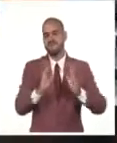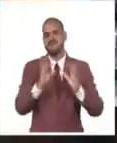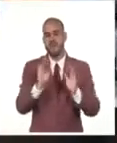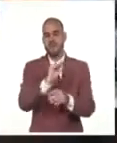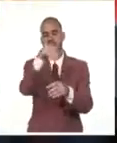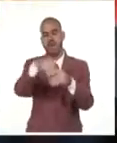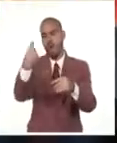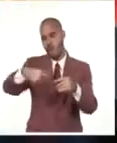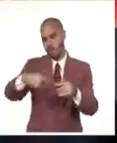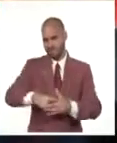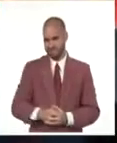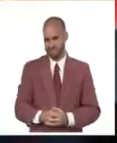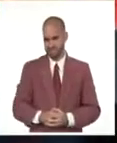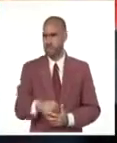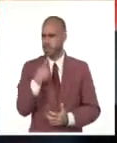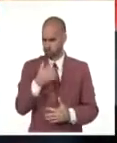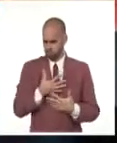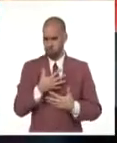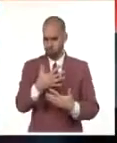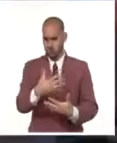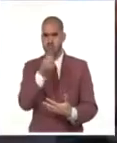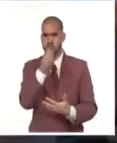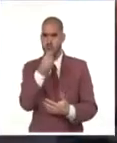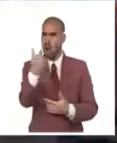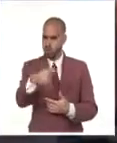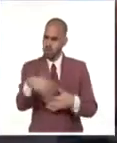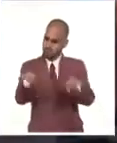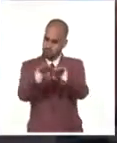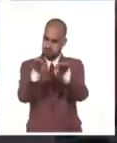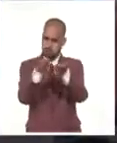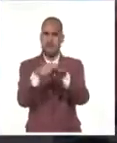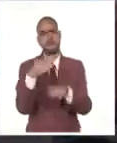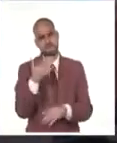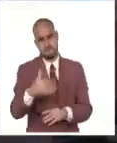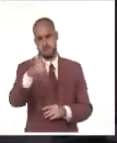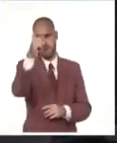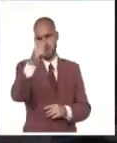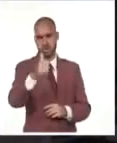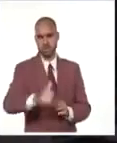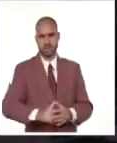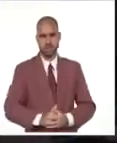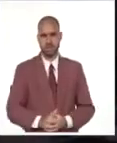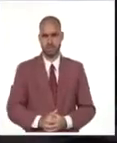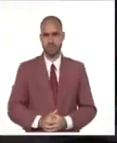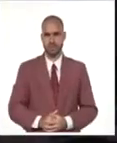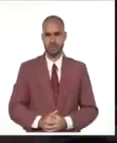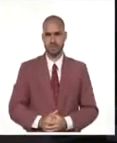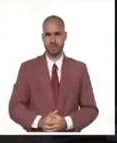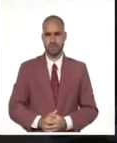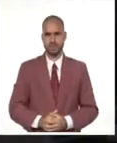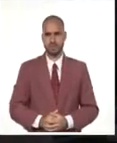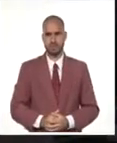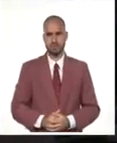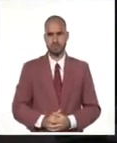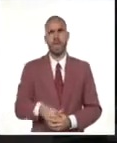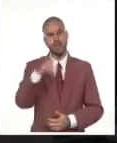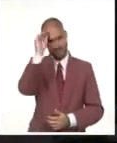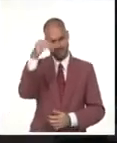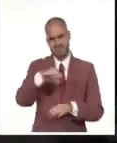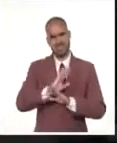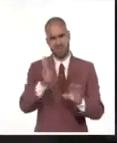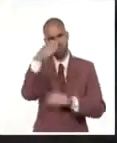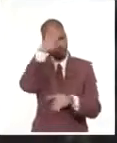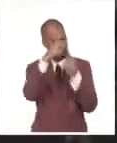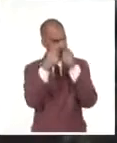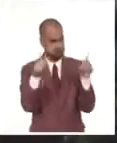institución, comprometida con entregar una justicia cada vez más efectiva y transparente a nuestro pueblo. Lo saben aquí, como en toda